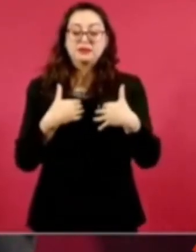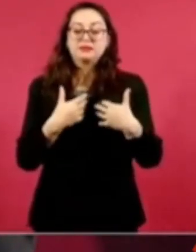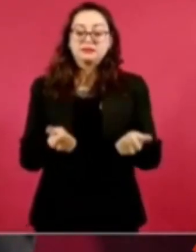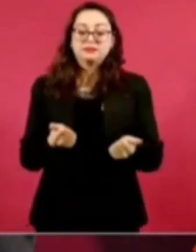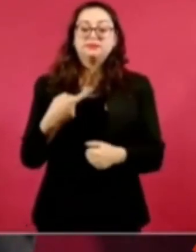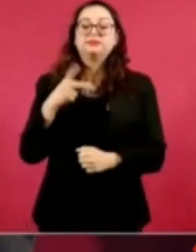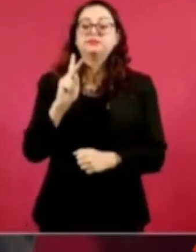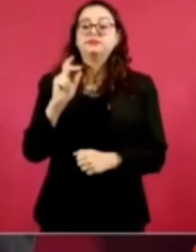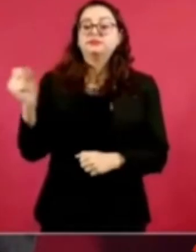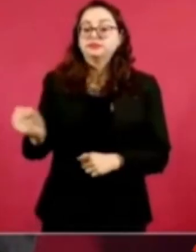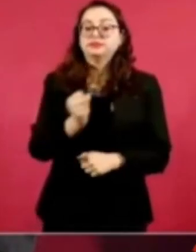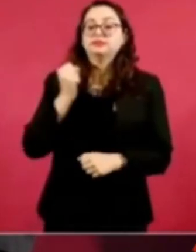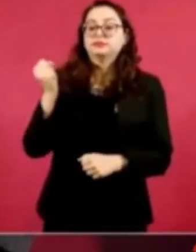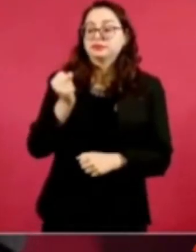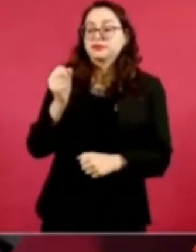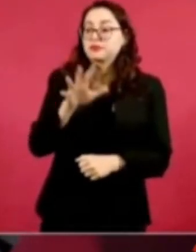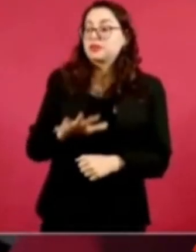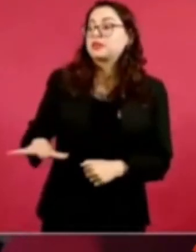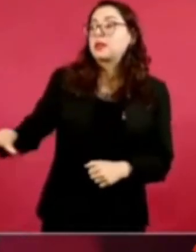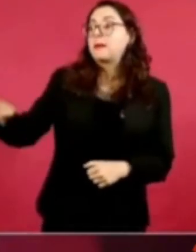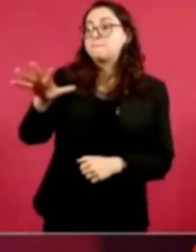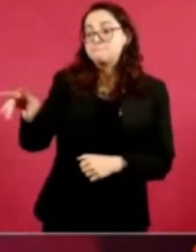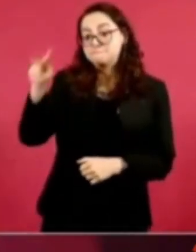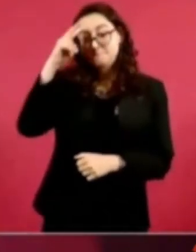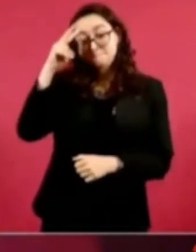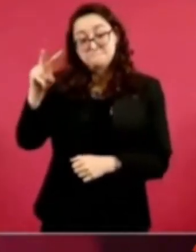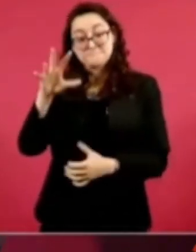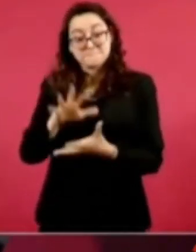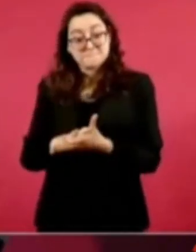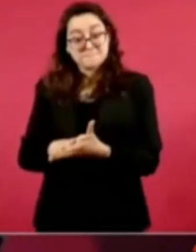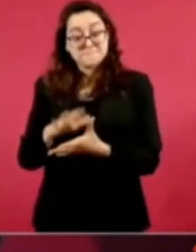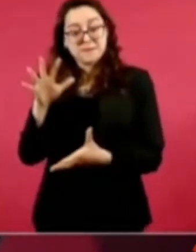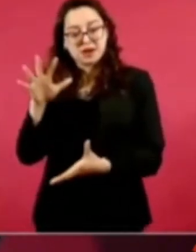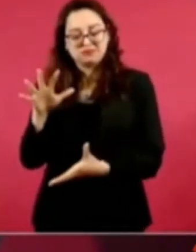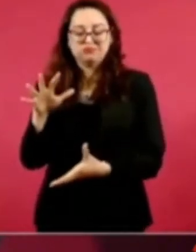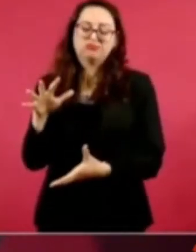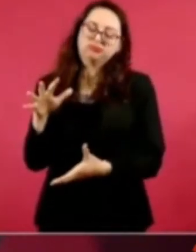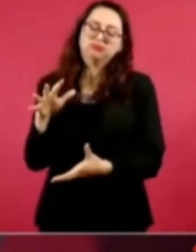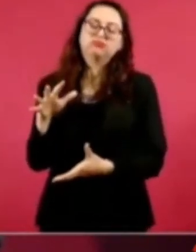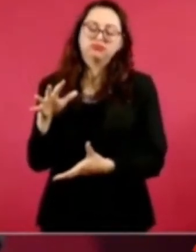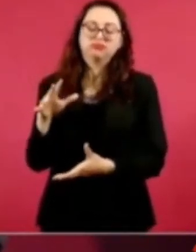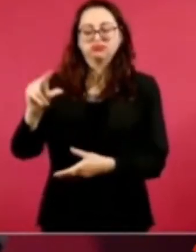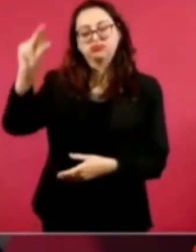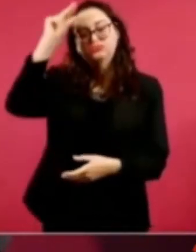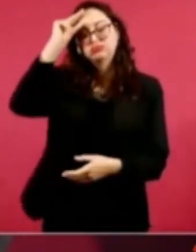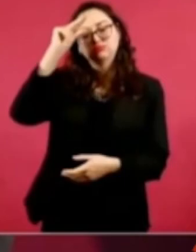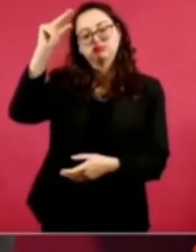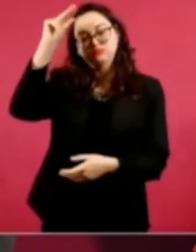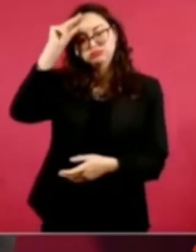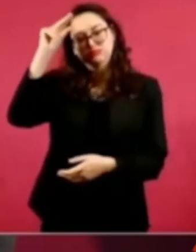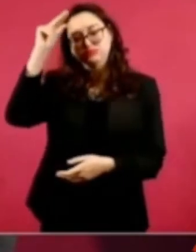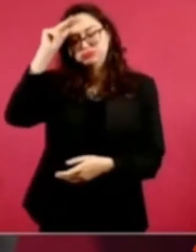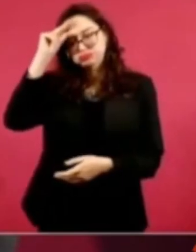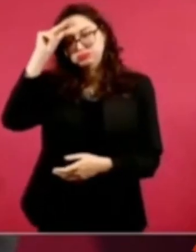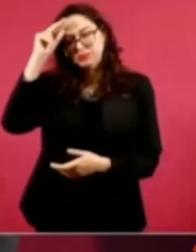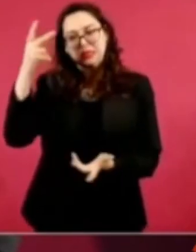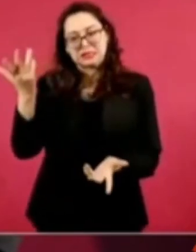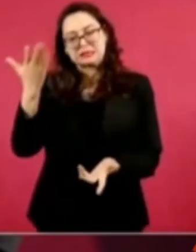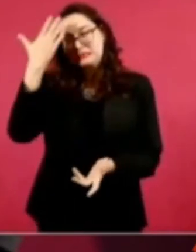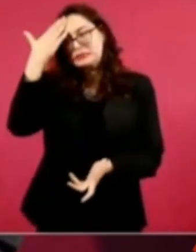y no les funciona toda esta campaña en contra.